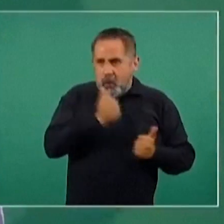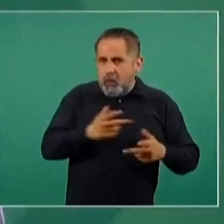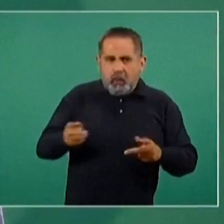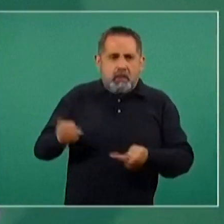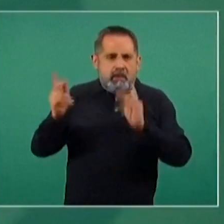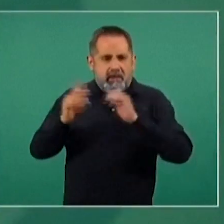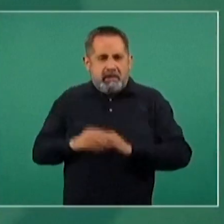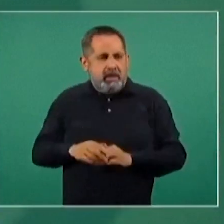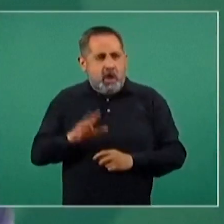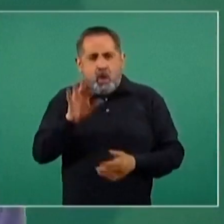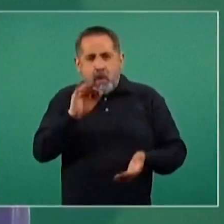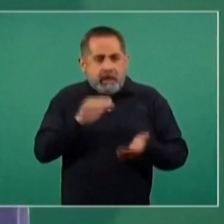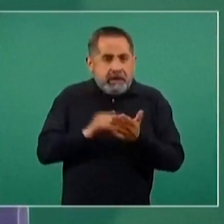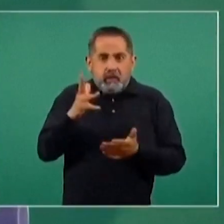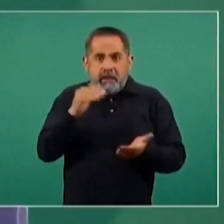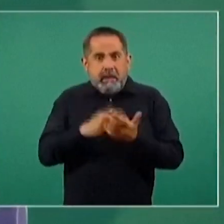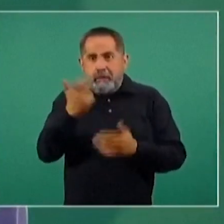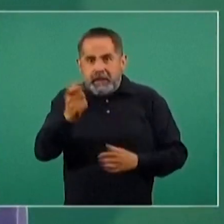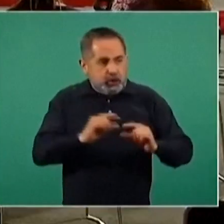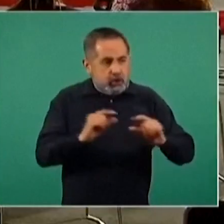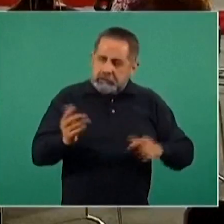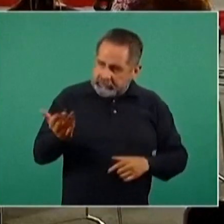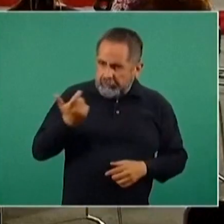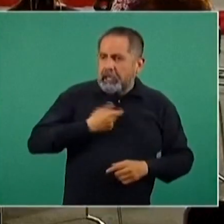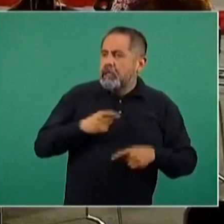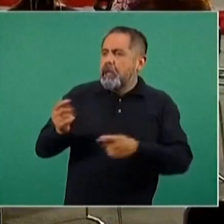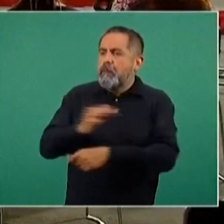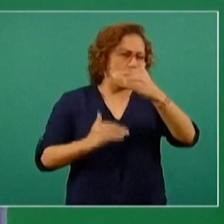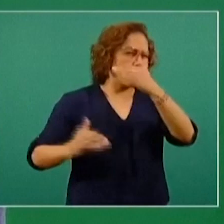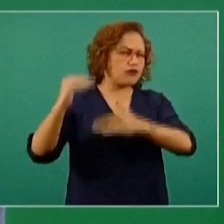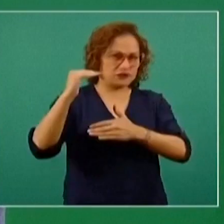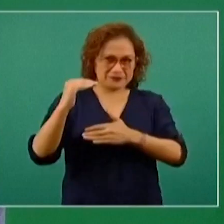hasta 40 mil, 50 mil pesos se estaba pidiendo por la vacuna.